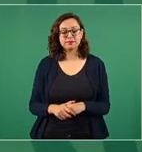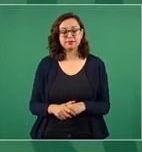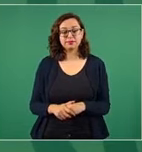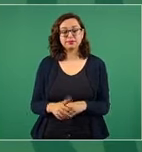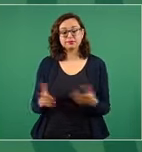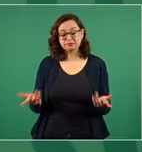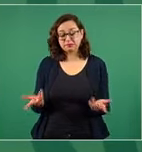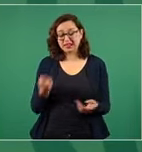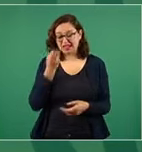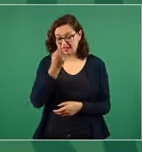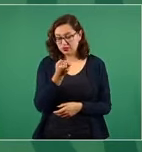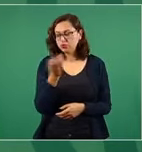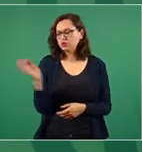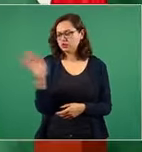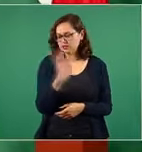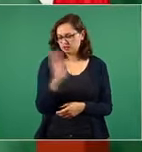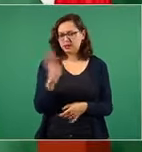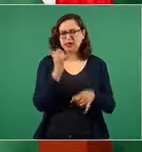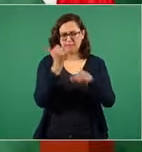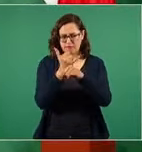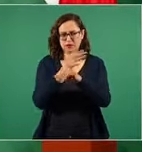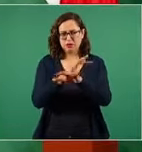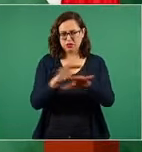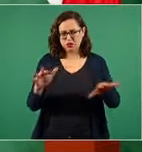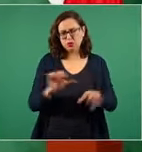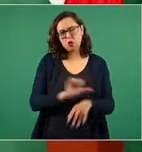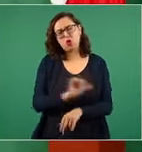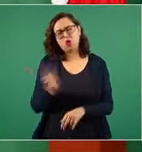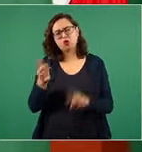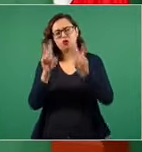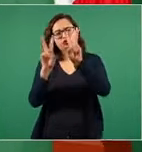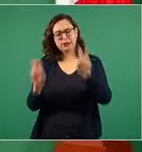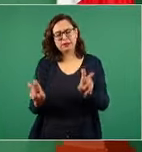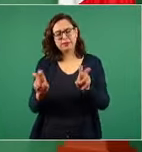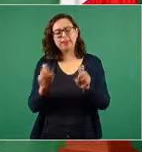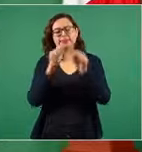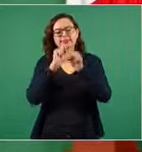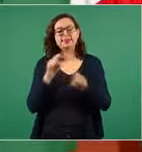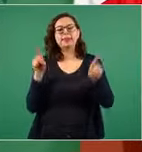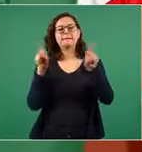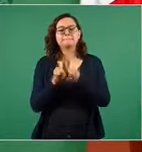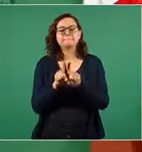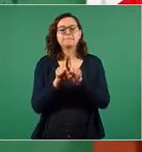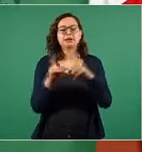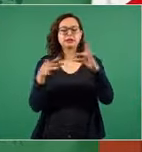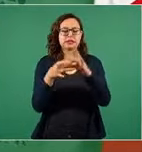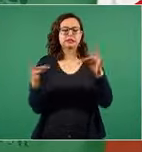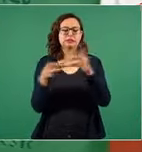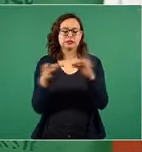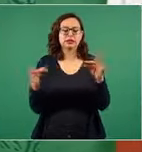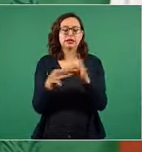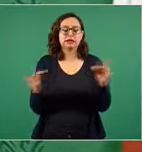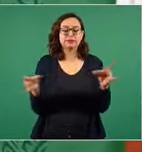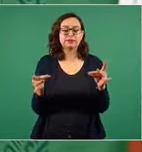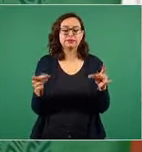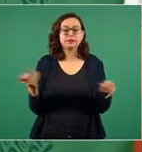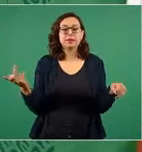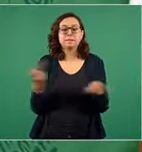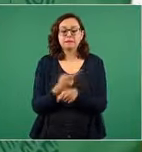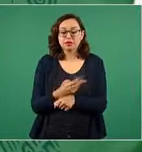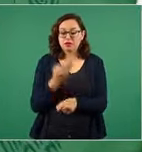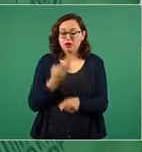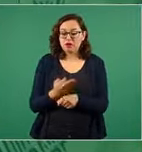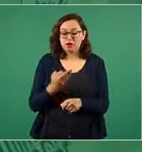refirió en lo general el secretario de Hacienda es de que estamos en un plan de